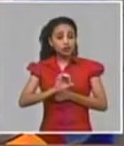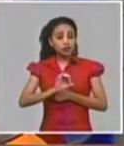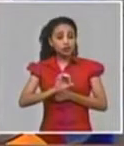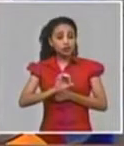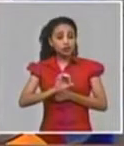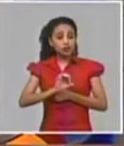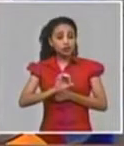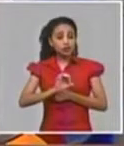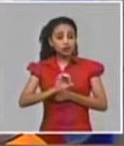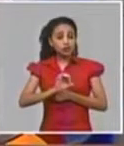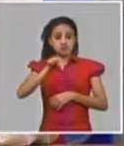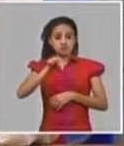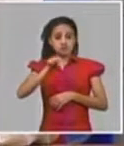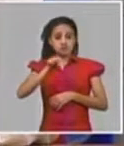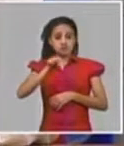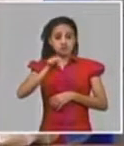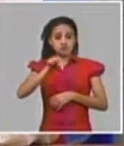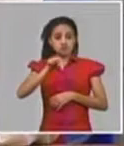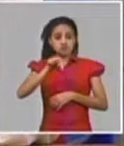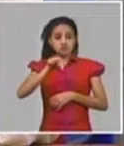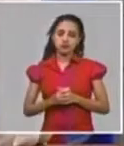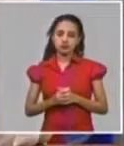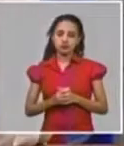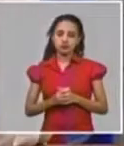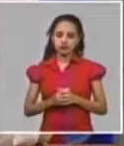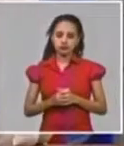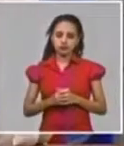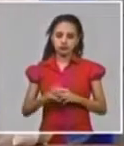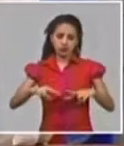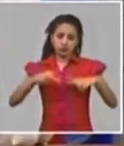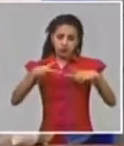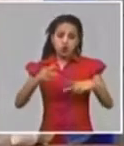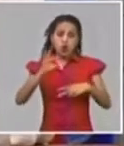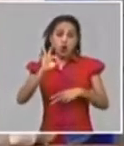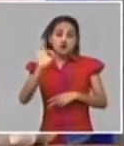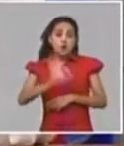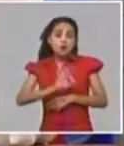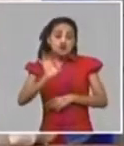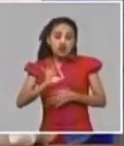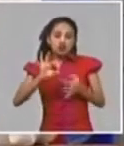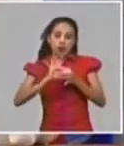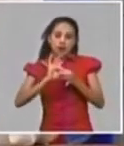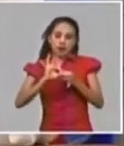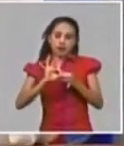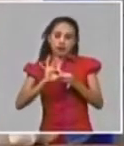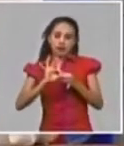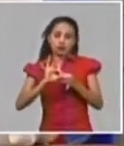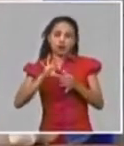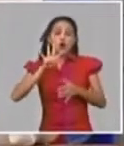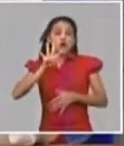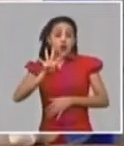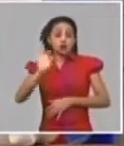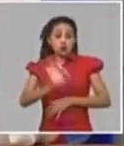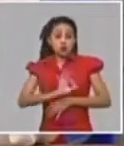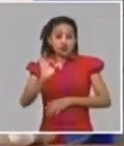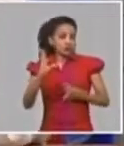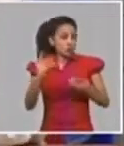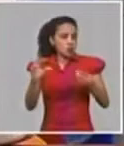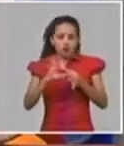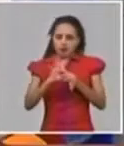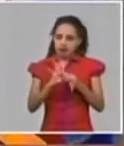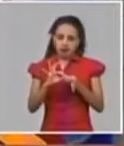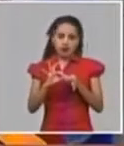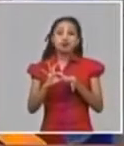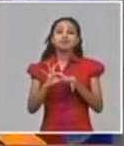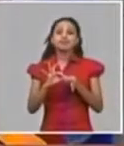son los que han desarrollado de forma grave de la enfermedad y alrededor de un 4% de casos críticos eso